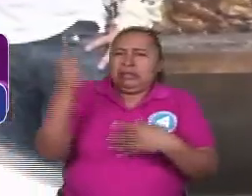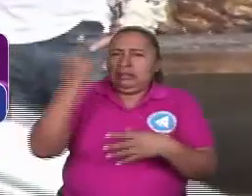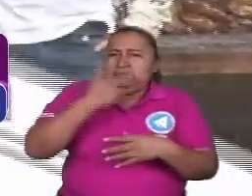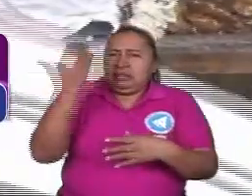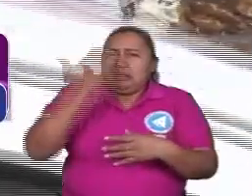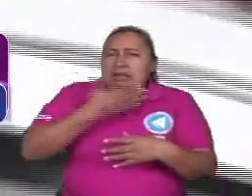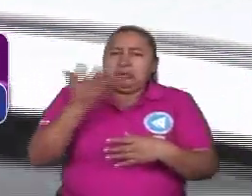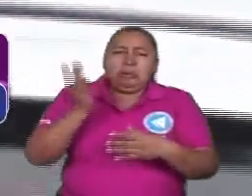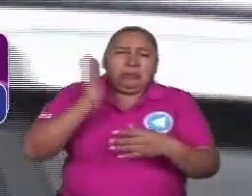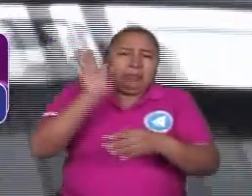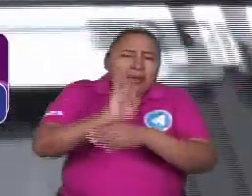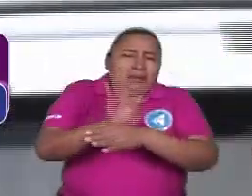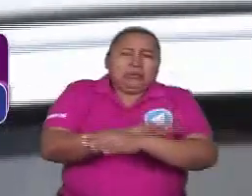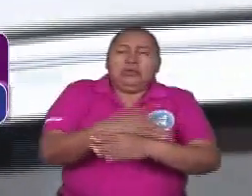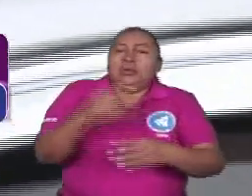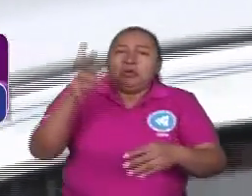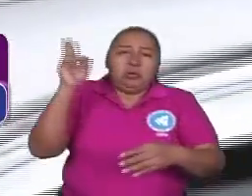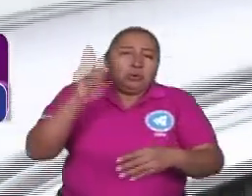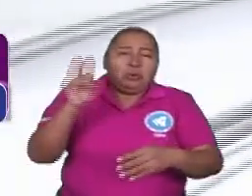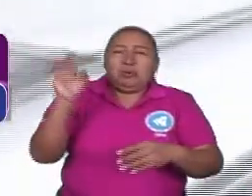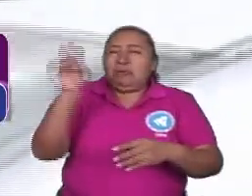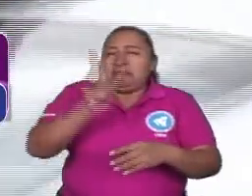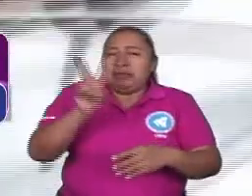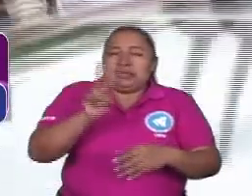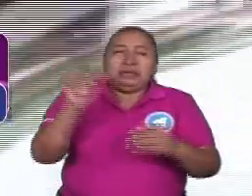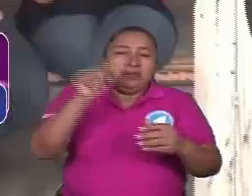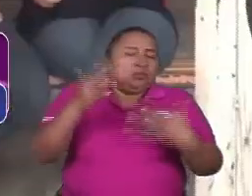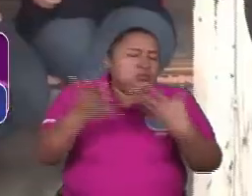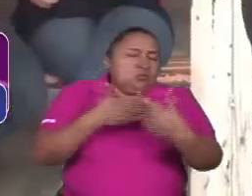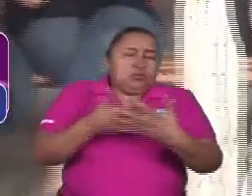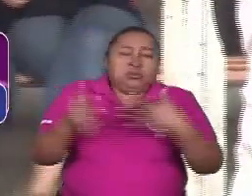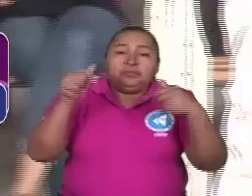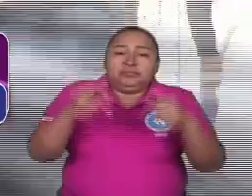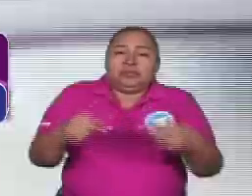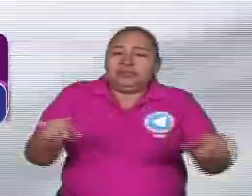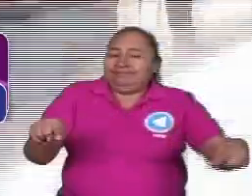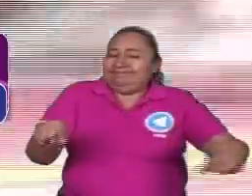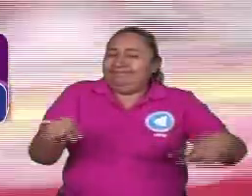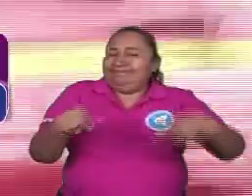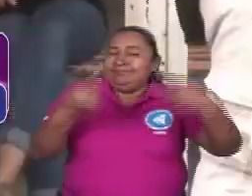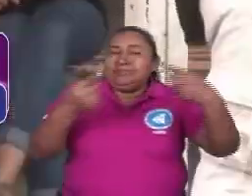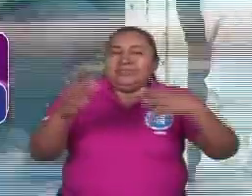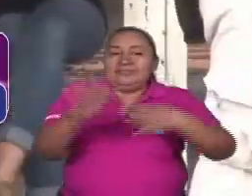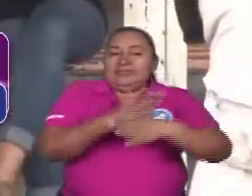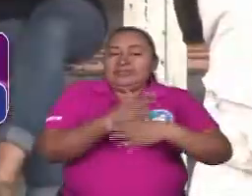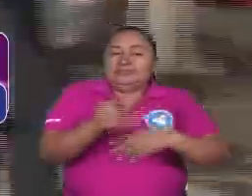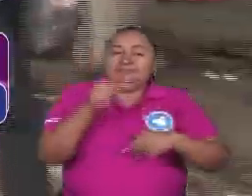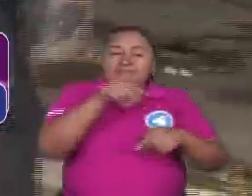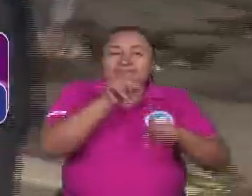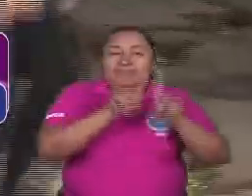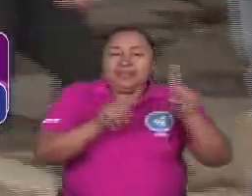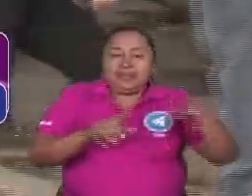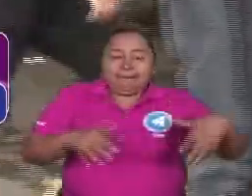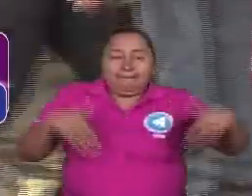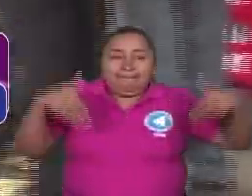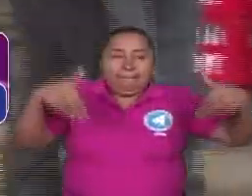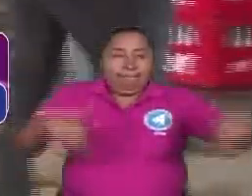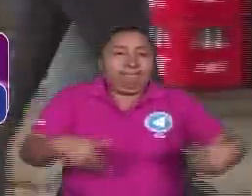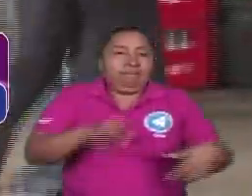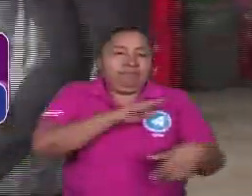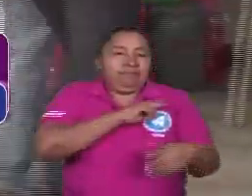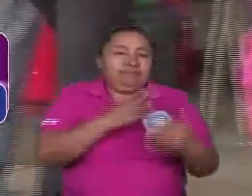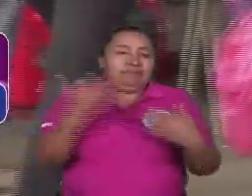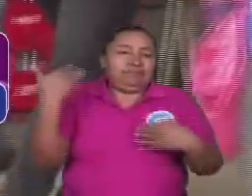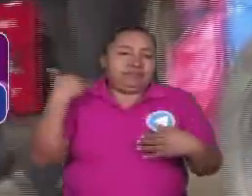posición política, ideológica, eso entraba en contradicción tremenda, ¿verdad?, con el nivel de acumulación que tenía el viejo modelo. Y había un